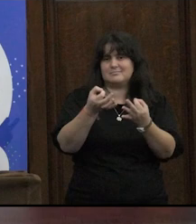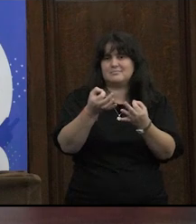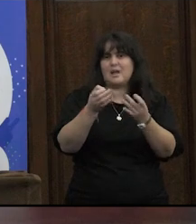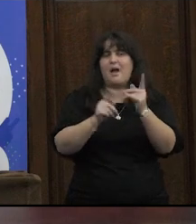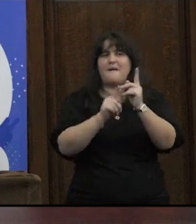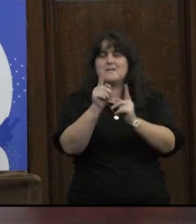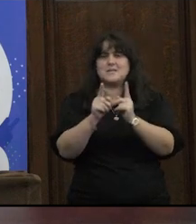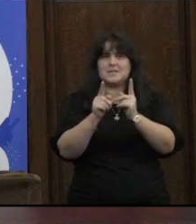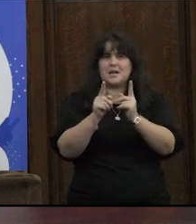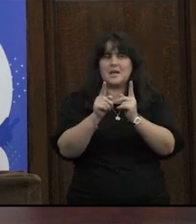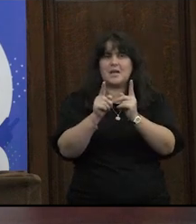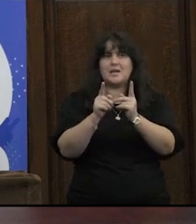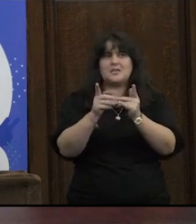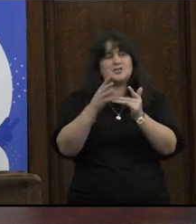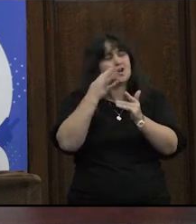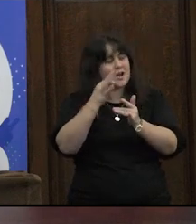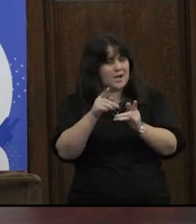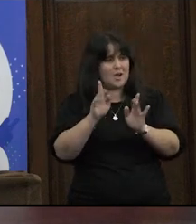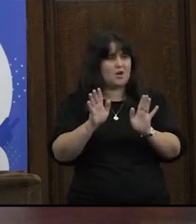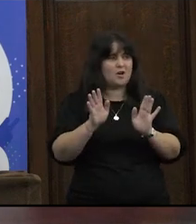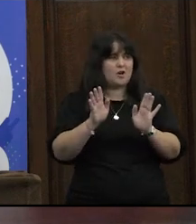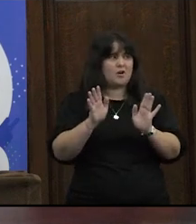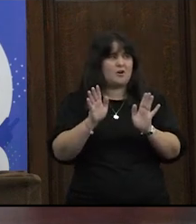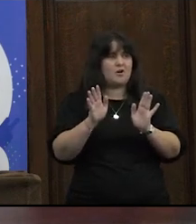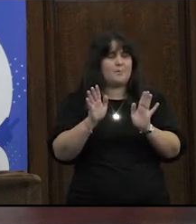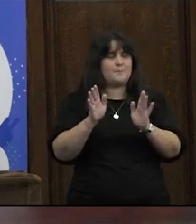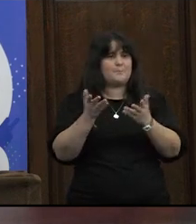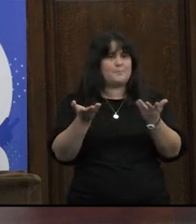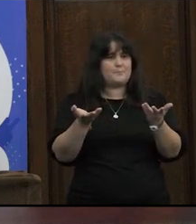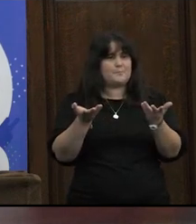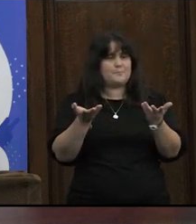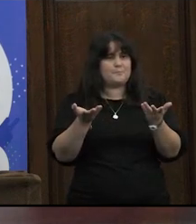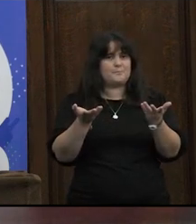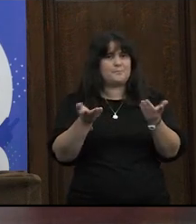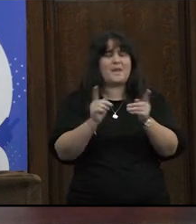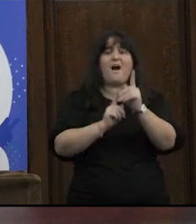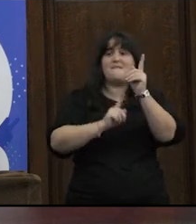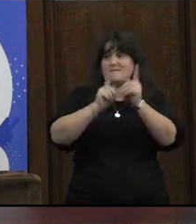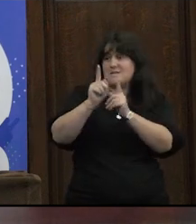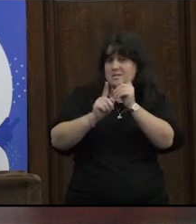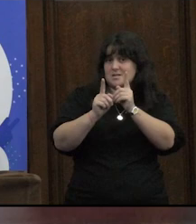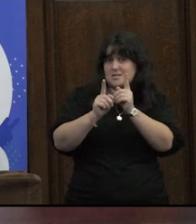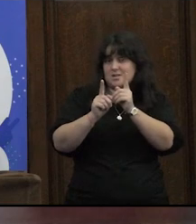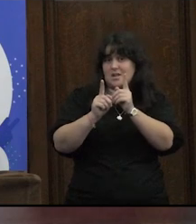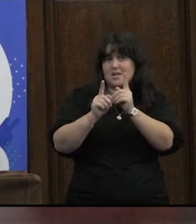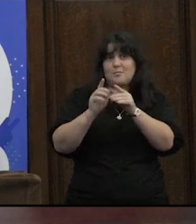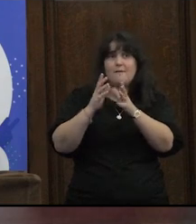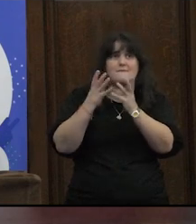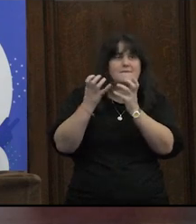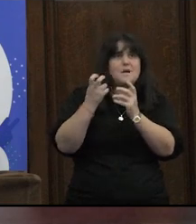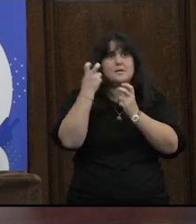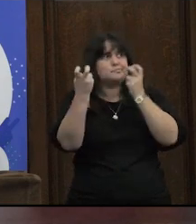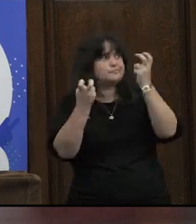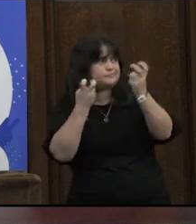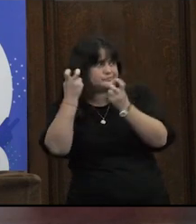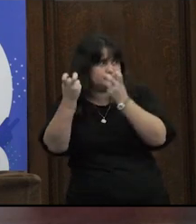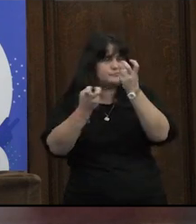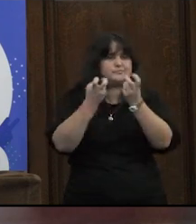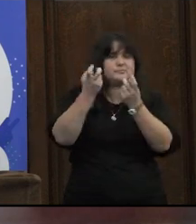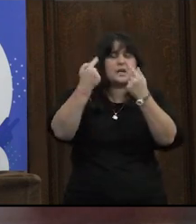porque bueno a veces me parece que lo que digo a veces son en estas búsquedas